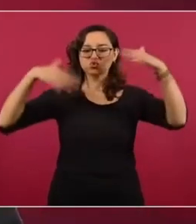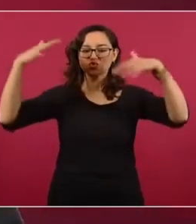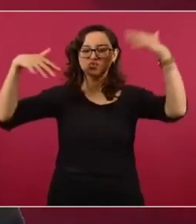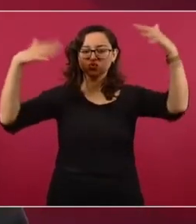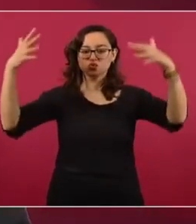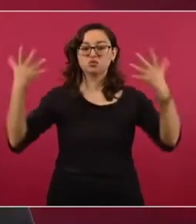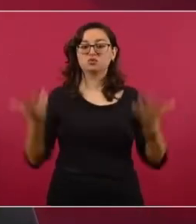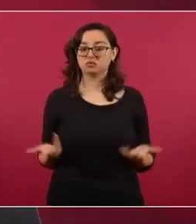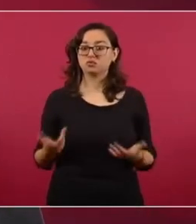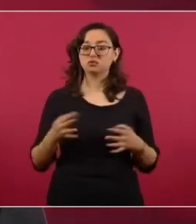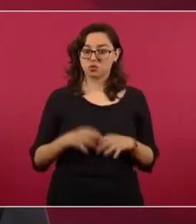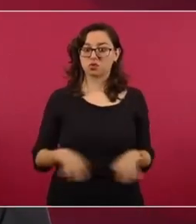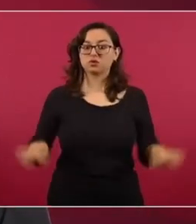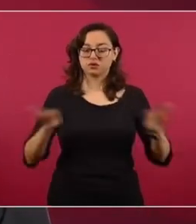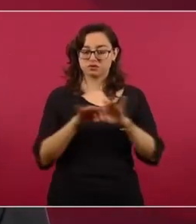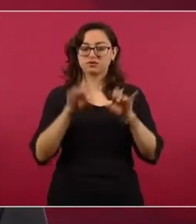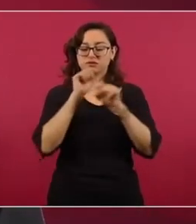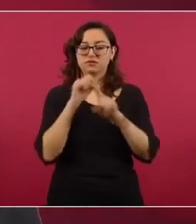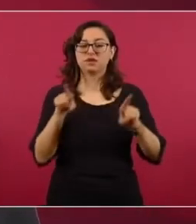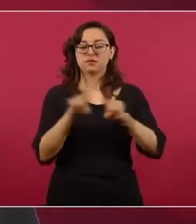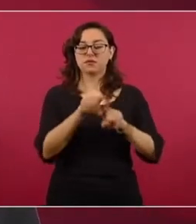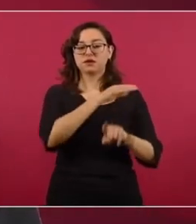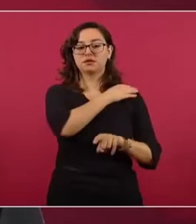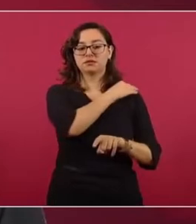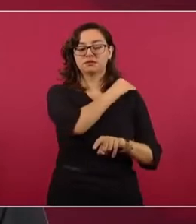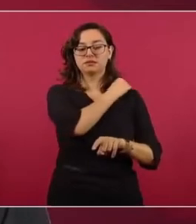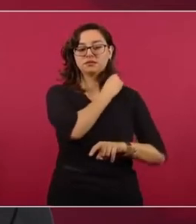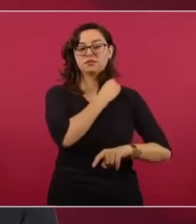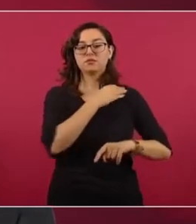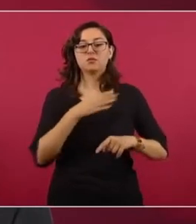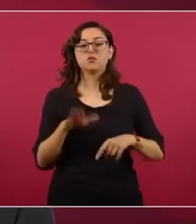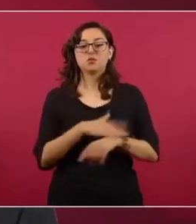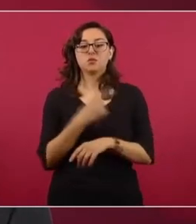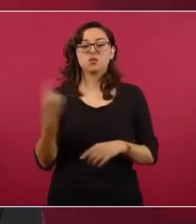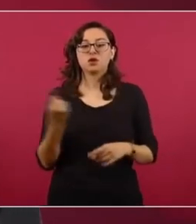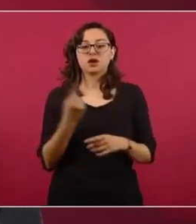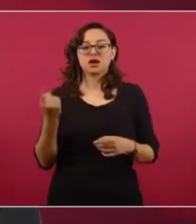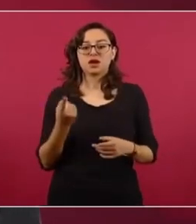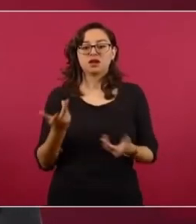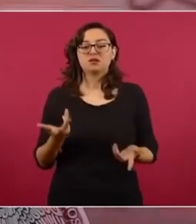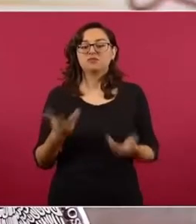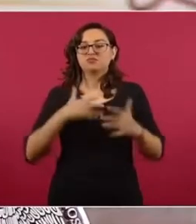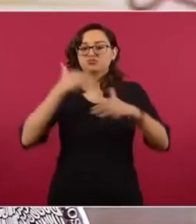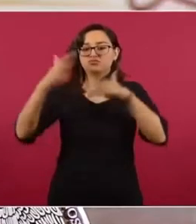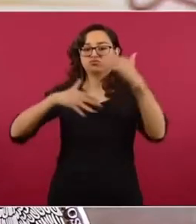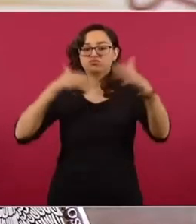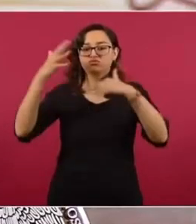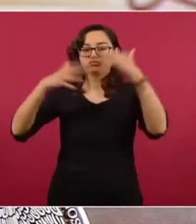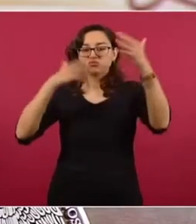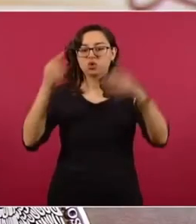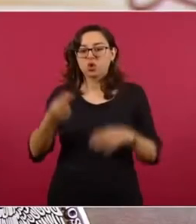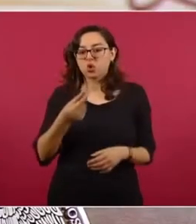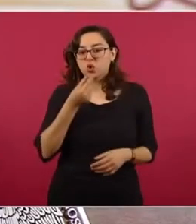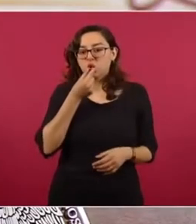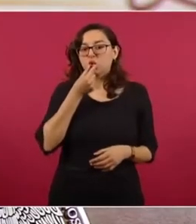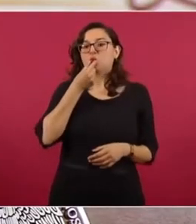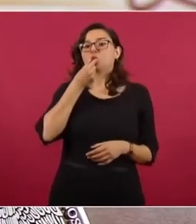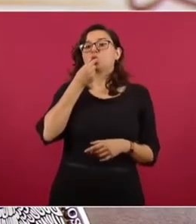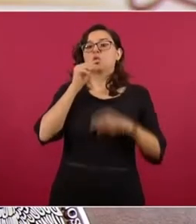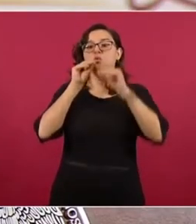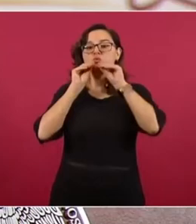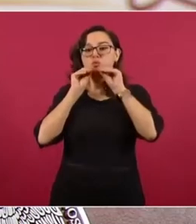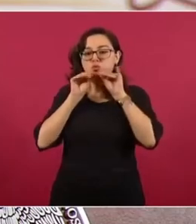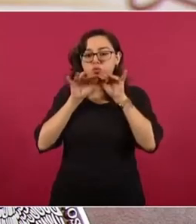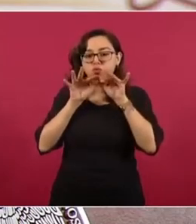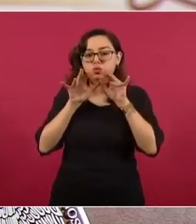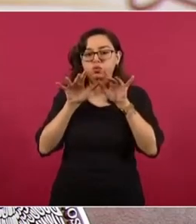menor porque la contaminación es por exposición directa. Alguien vapea en un espacio público